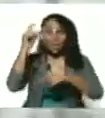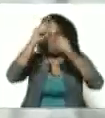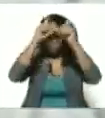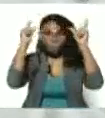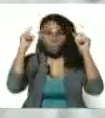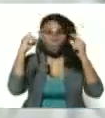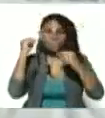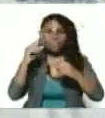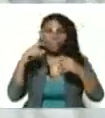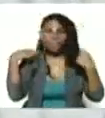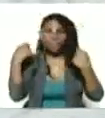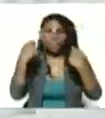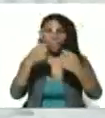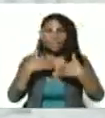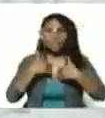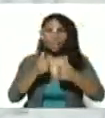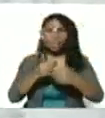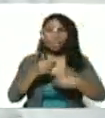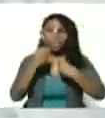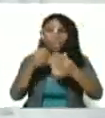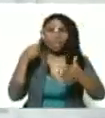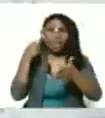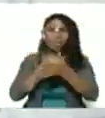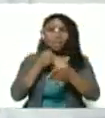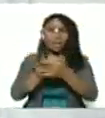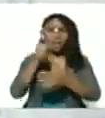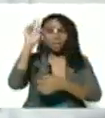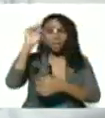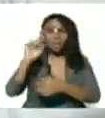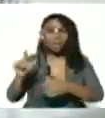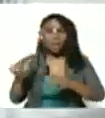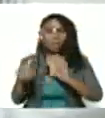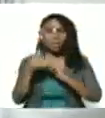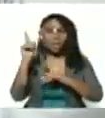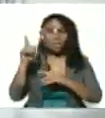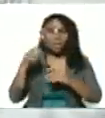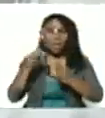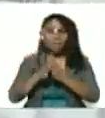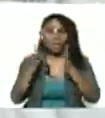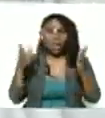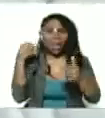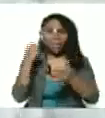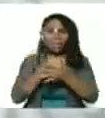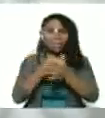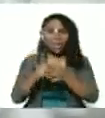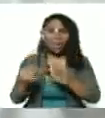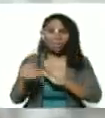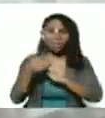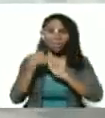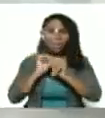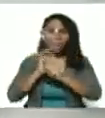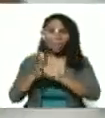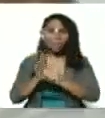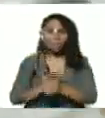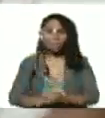promotores de salud dando la batalla día a día contra esta gran lucha contra la COVID-19